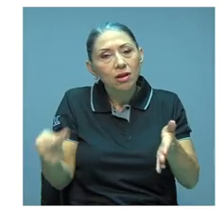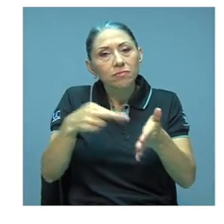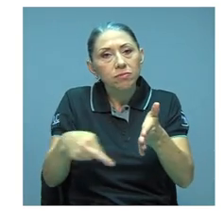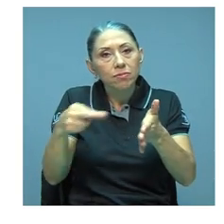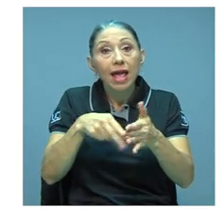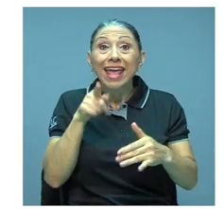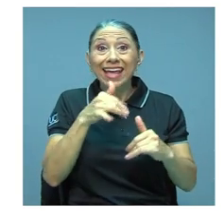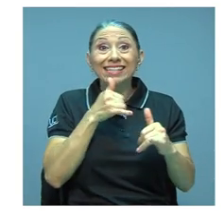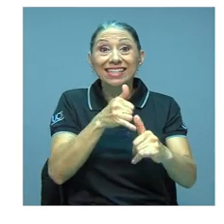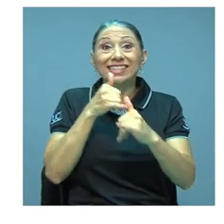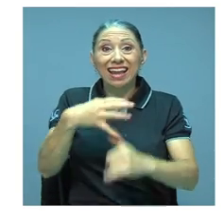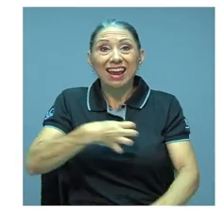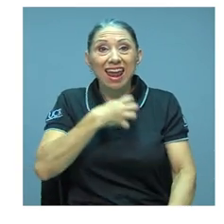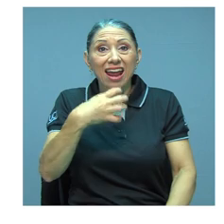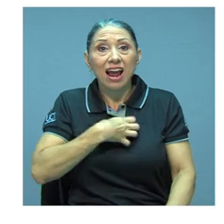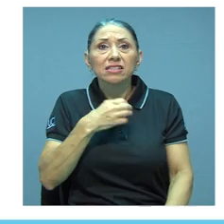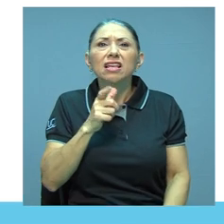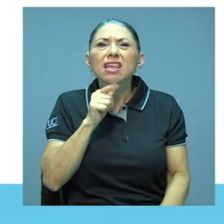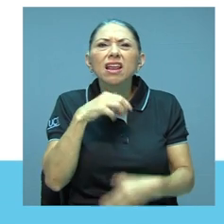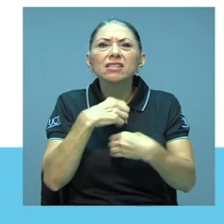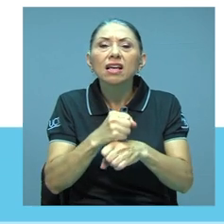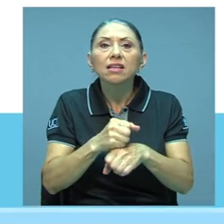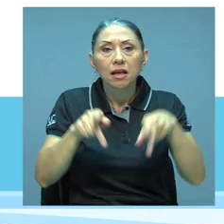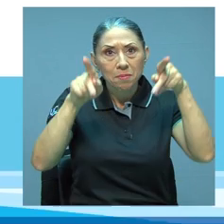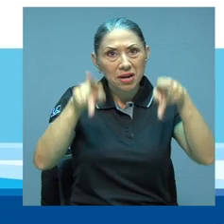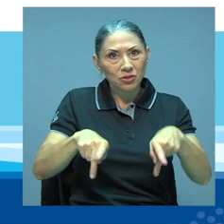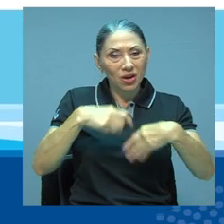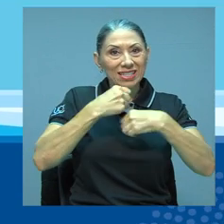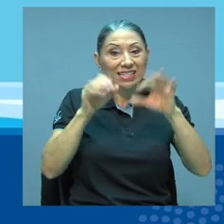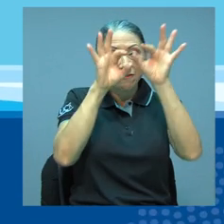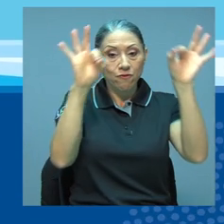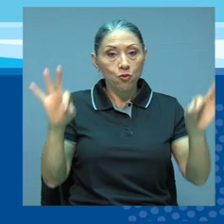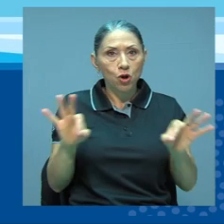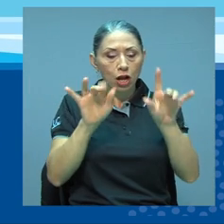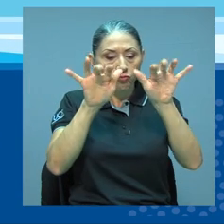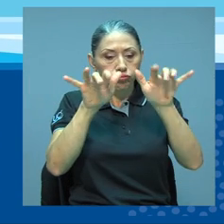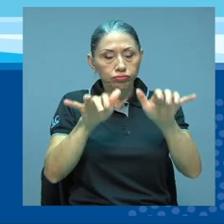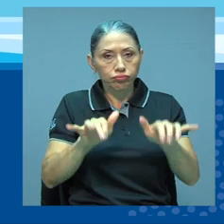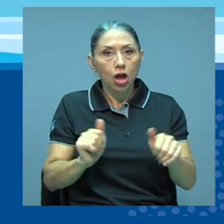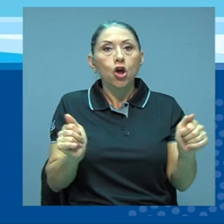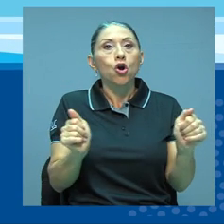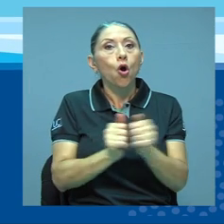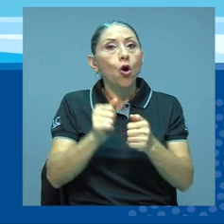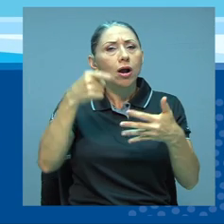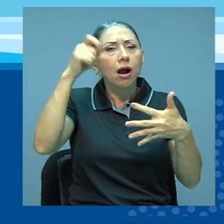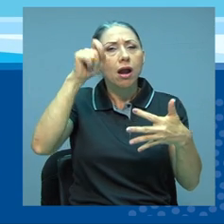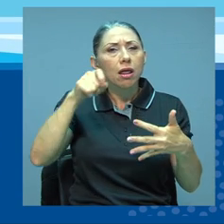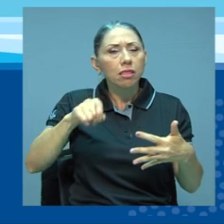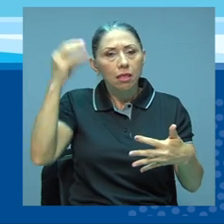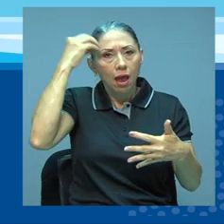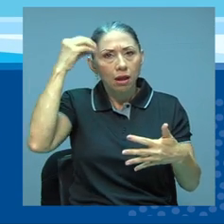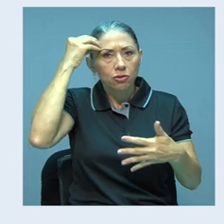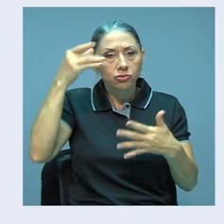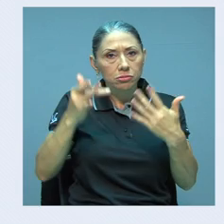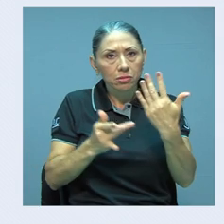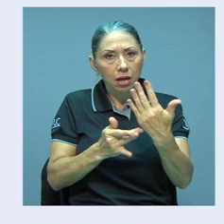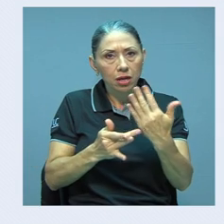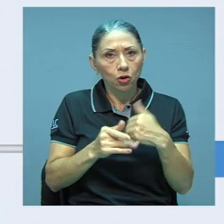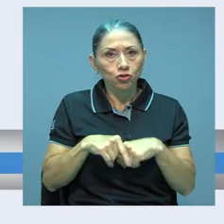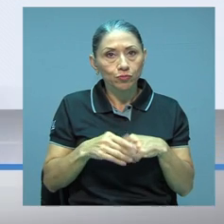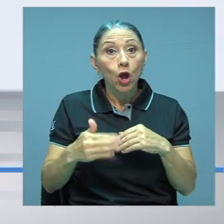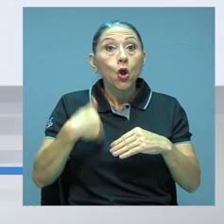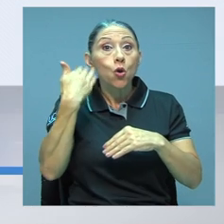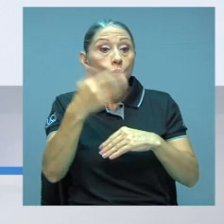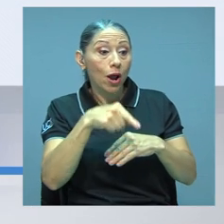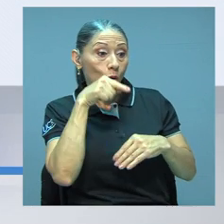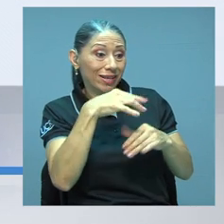Las reciben por parte de ciudadanos que completan un formulario en línea desarrollado a partir de criterios técnicos. Posteriormente, se